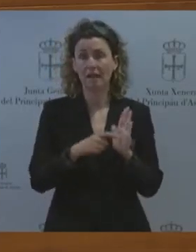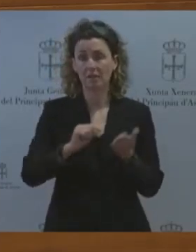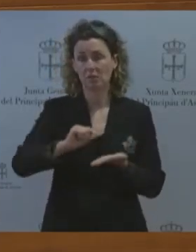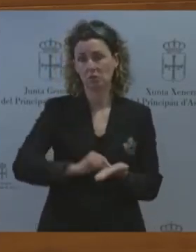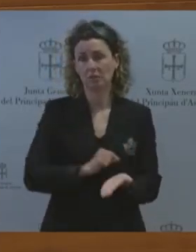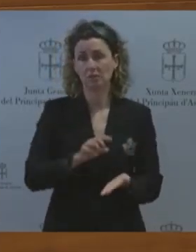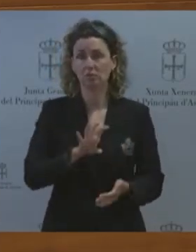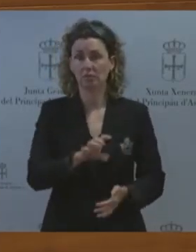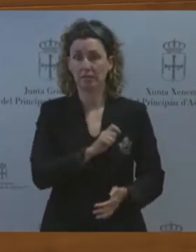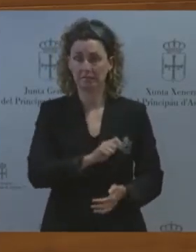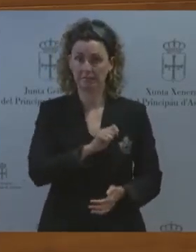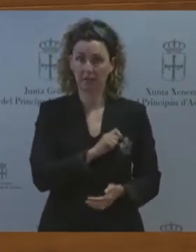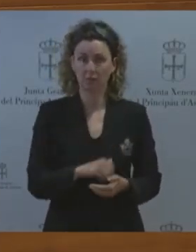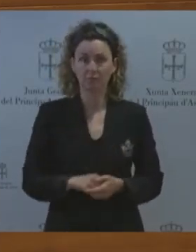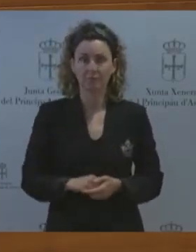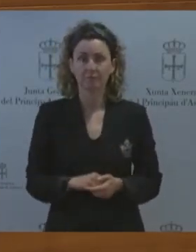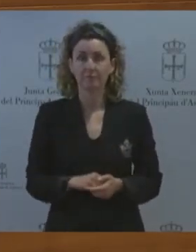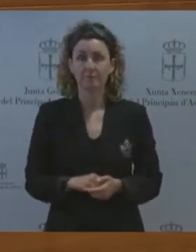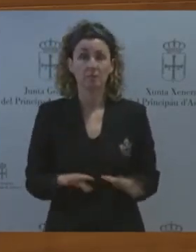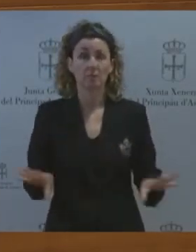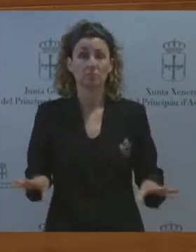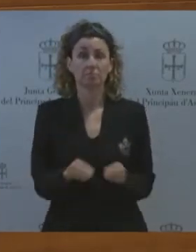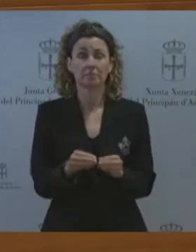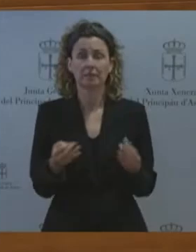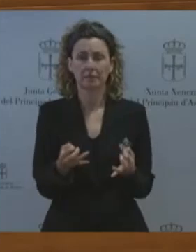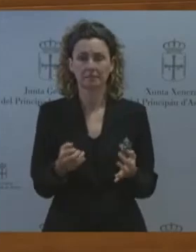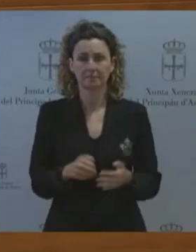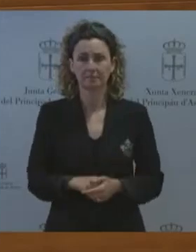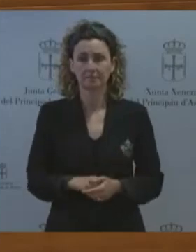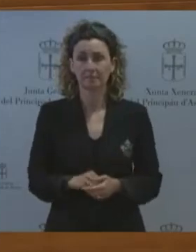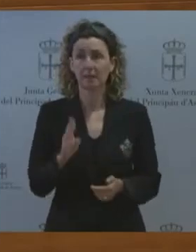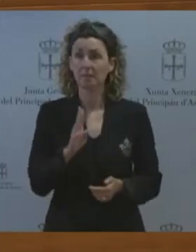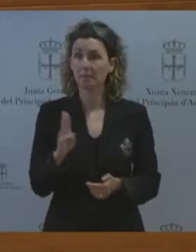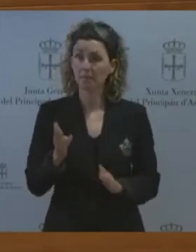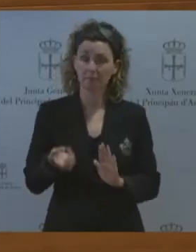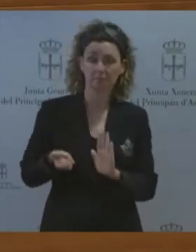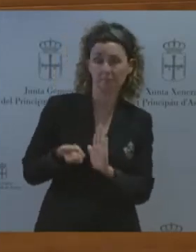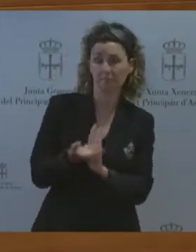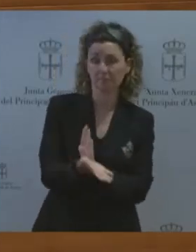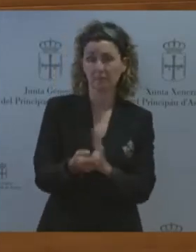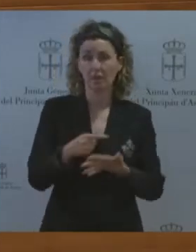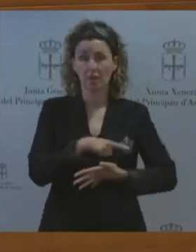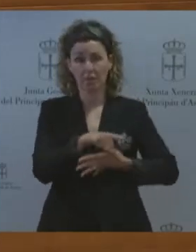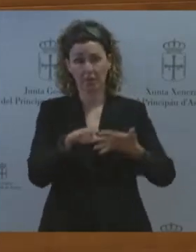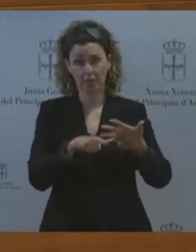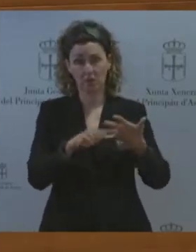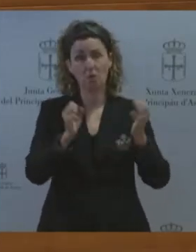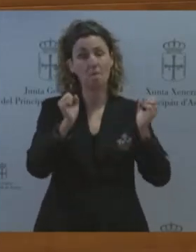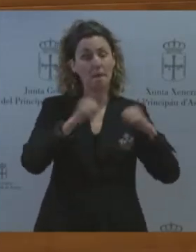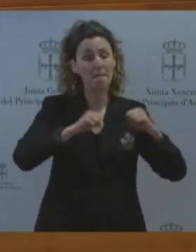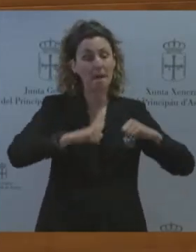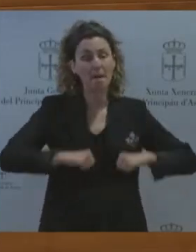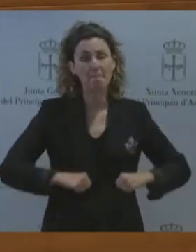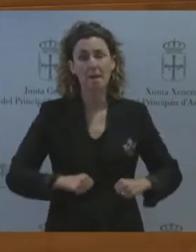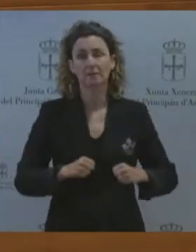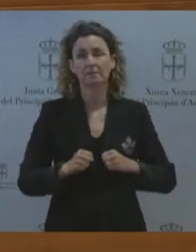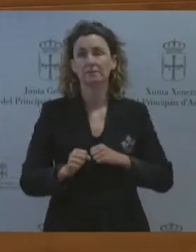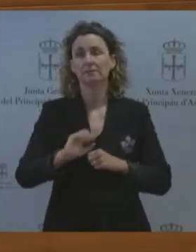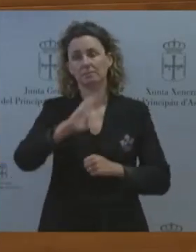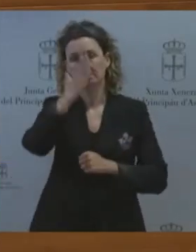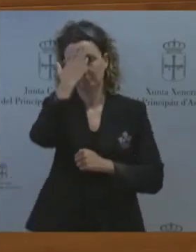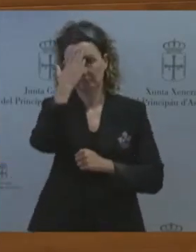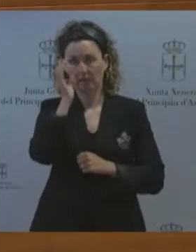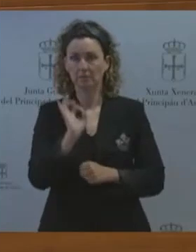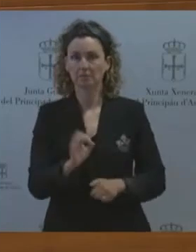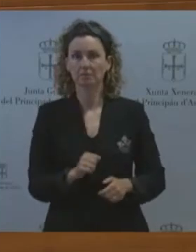Barrón le planteamos desde el Partido Popular estos cinco pactos de carácter estratégico un gran acuerdo transversal entre